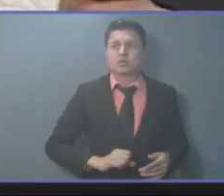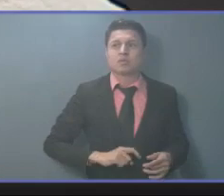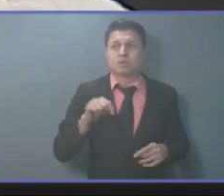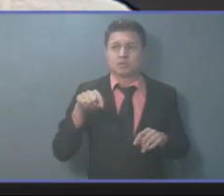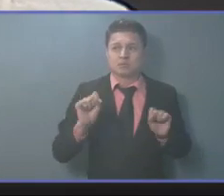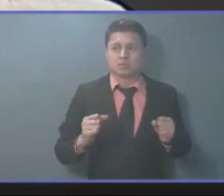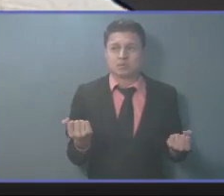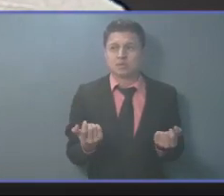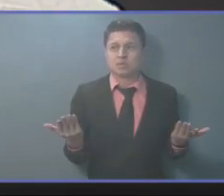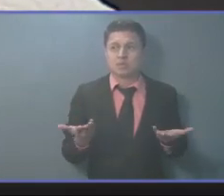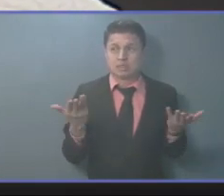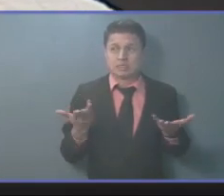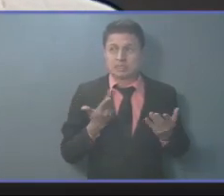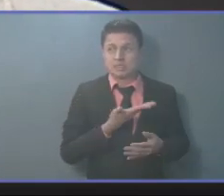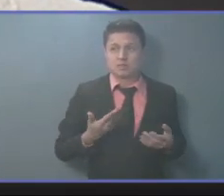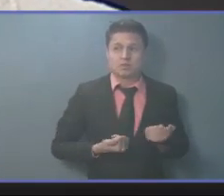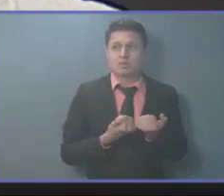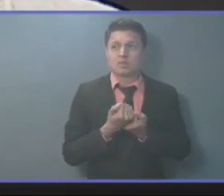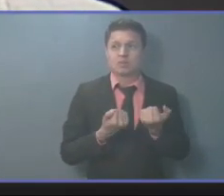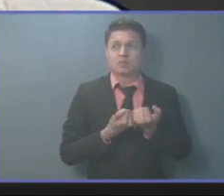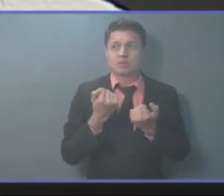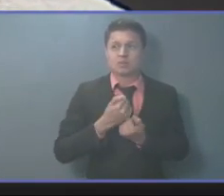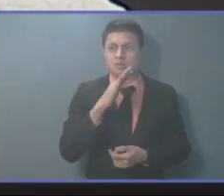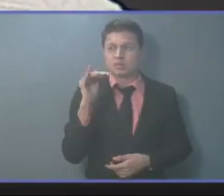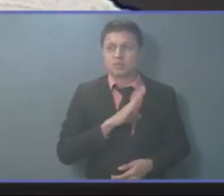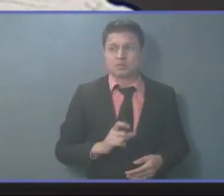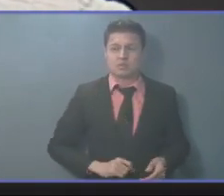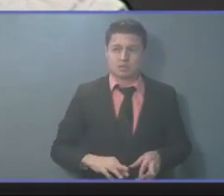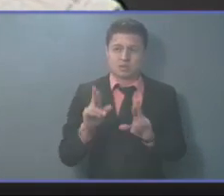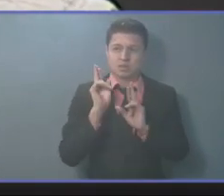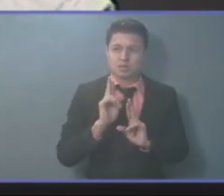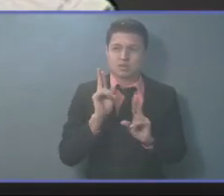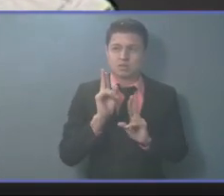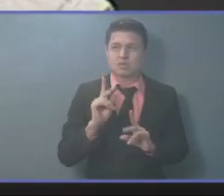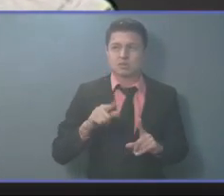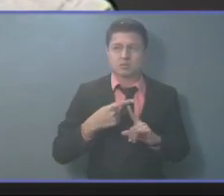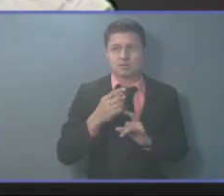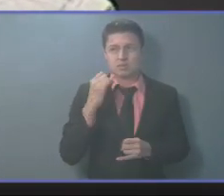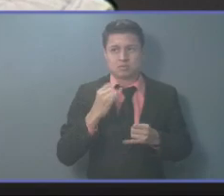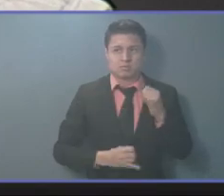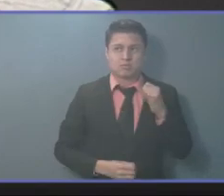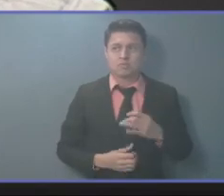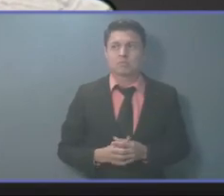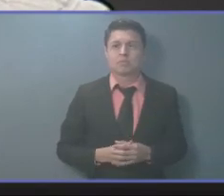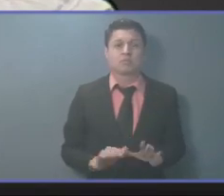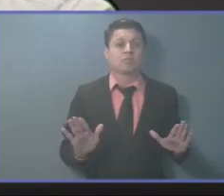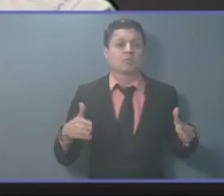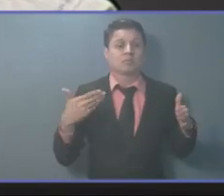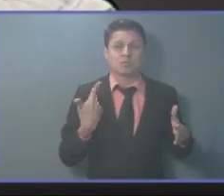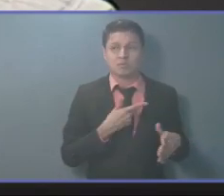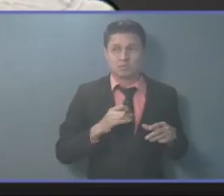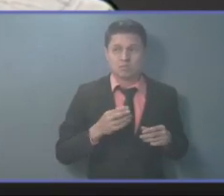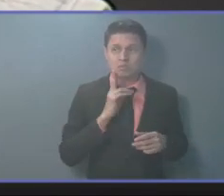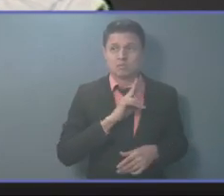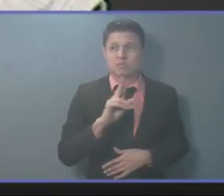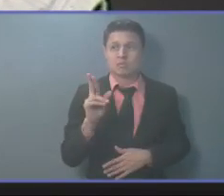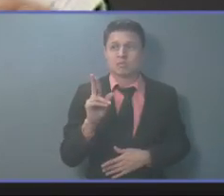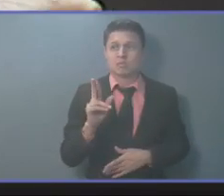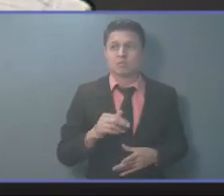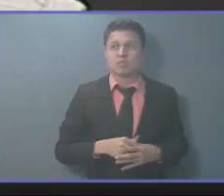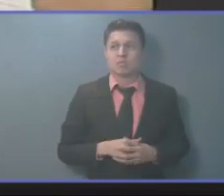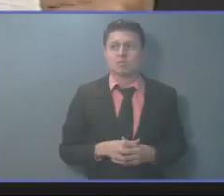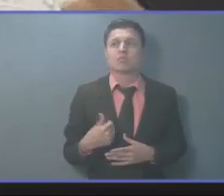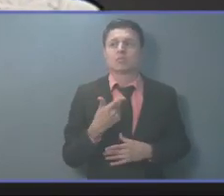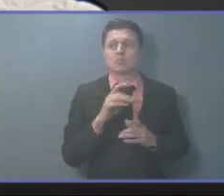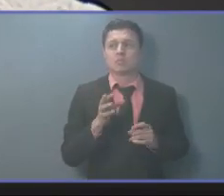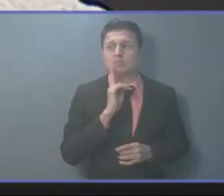hacer las cosas que el pueblo salvadoreño espera. Por último, ¿cómo hemos respondido? Le